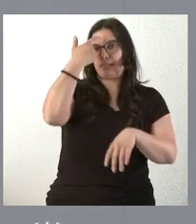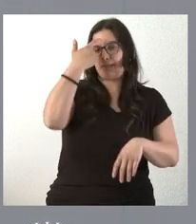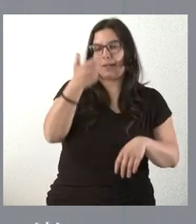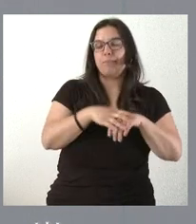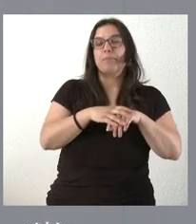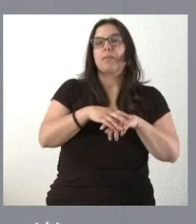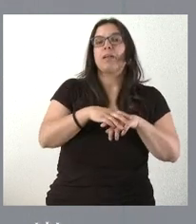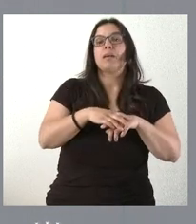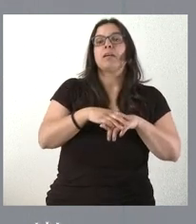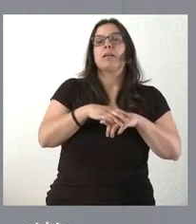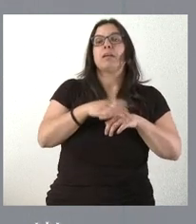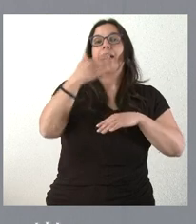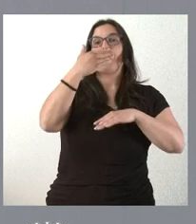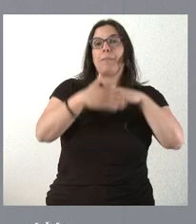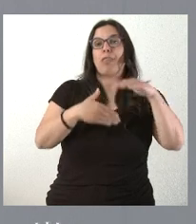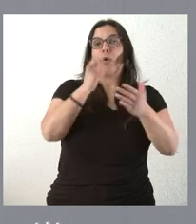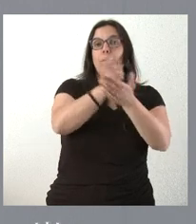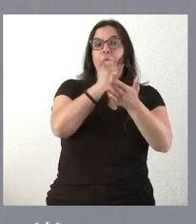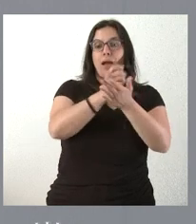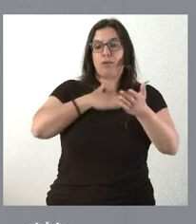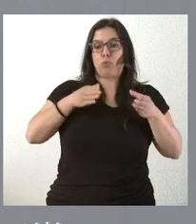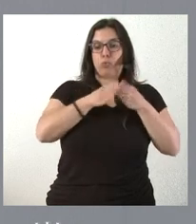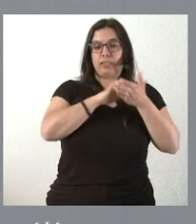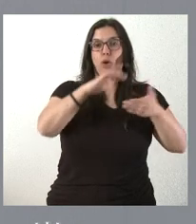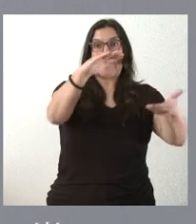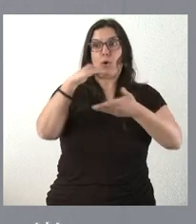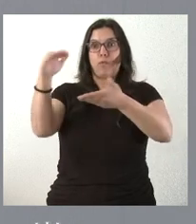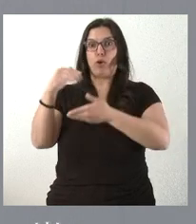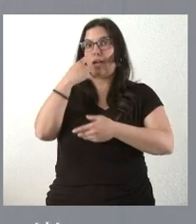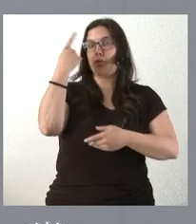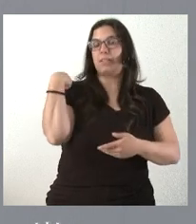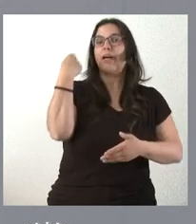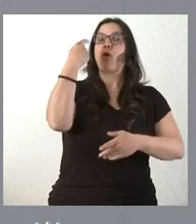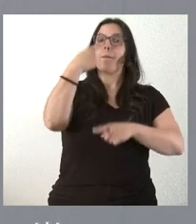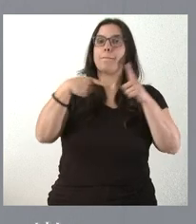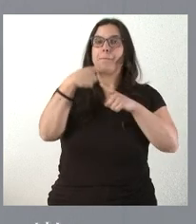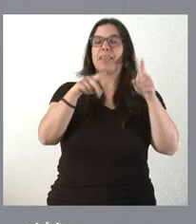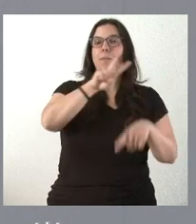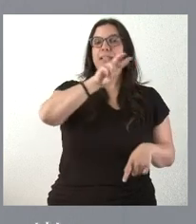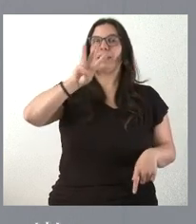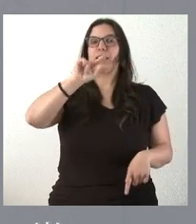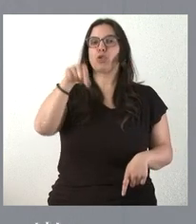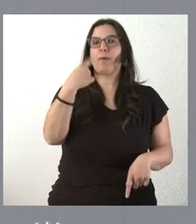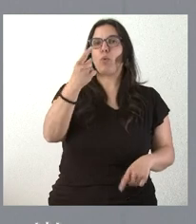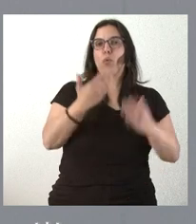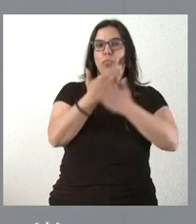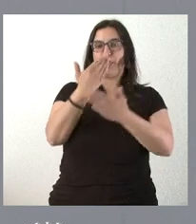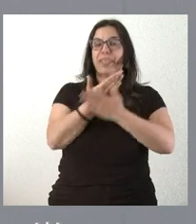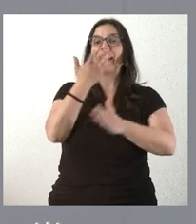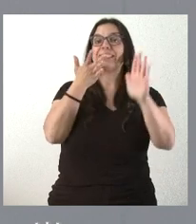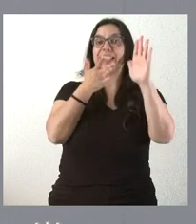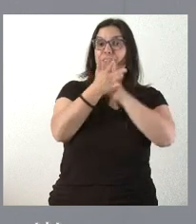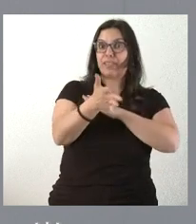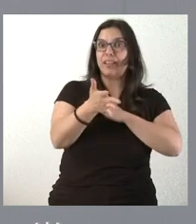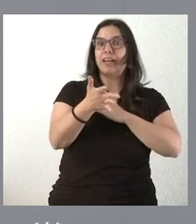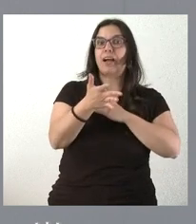medio de pago a proveedores por parte de la Junta de Castilla y León el año pasado se cerró en 23,1 días. Son cuatro días menos